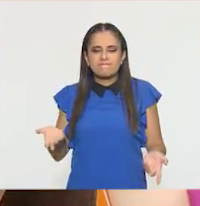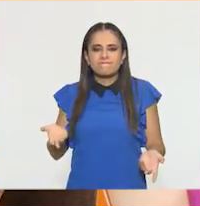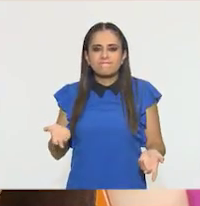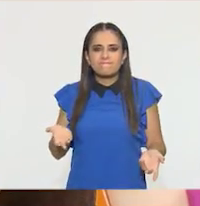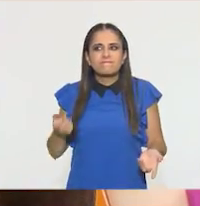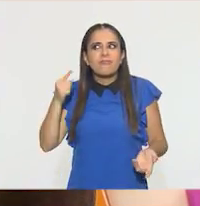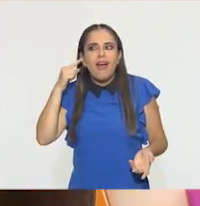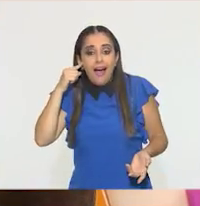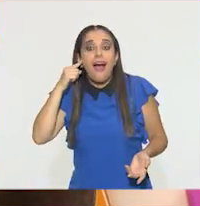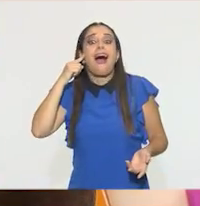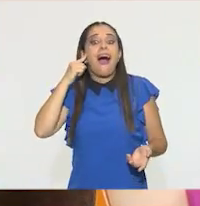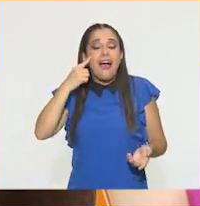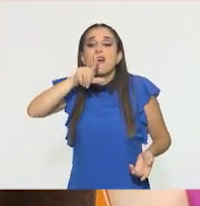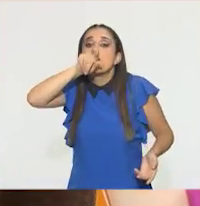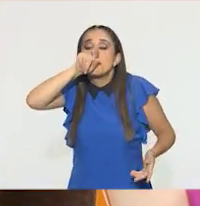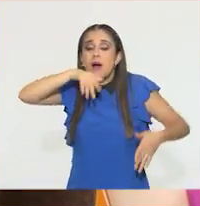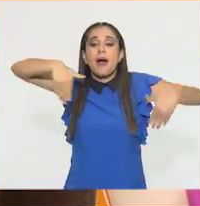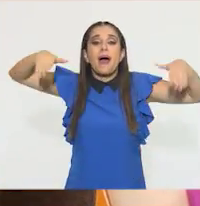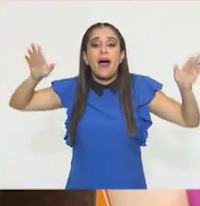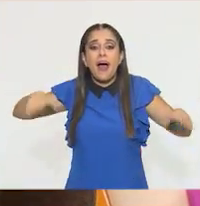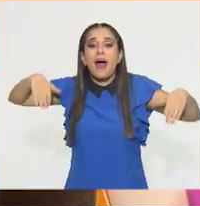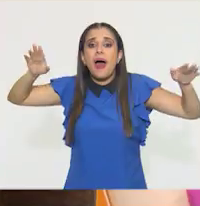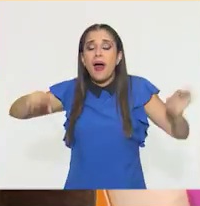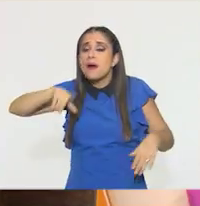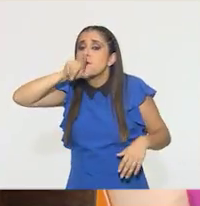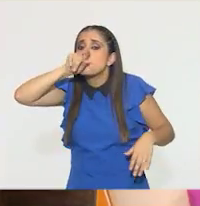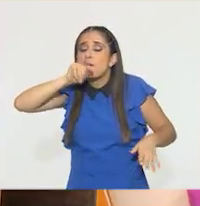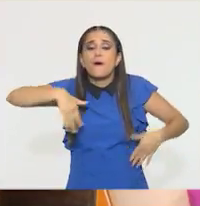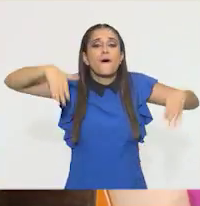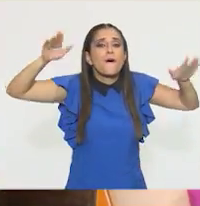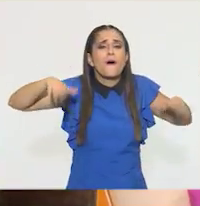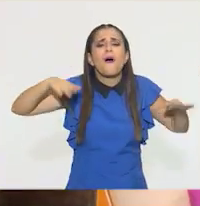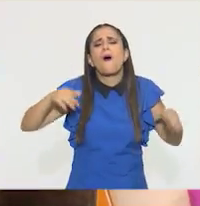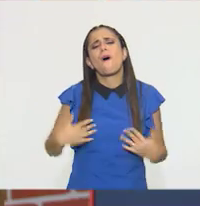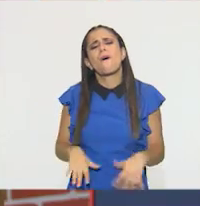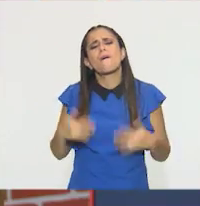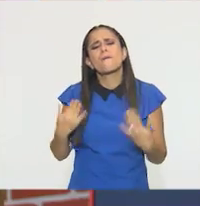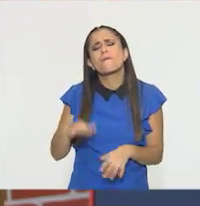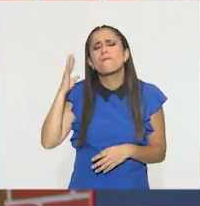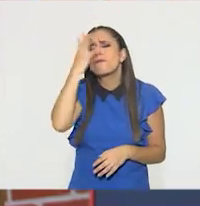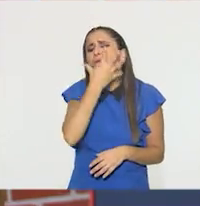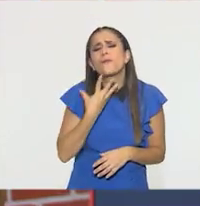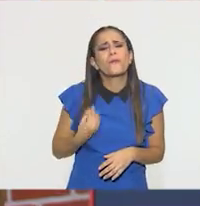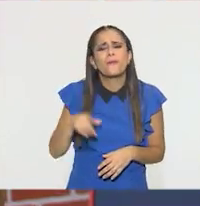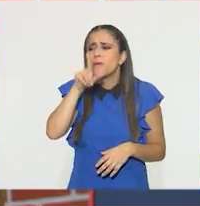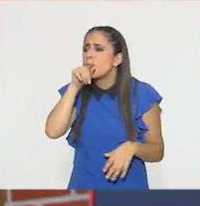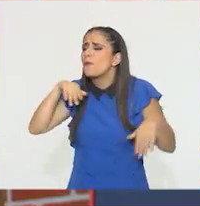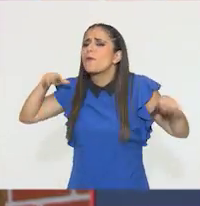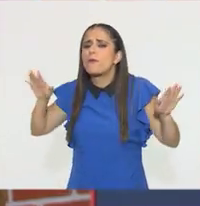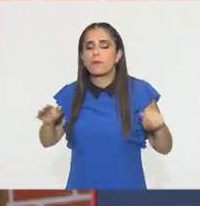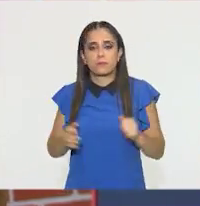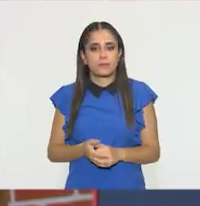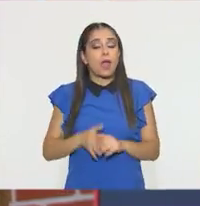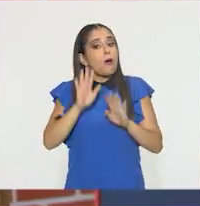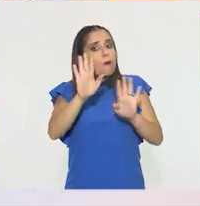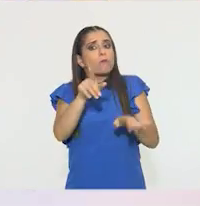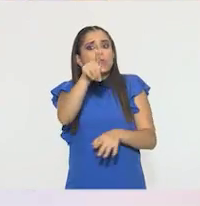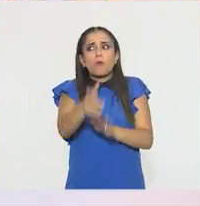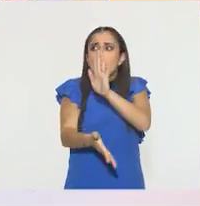Sí, son pajaritos. Qué bonitos. Qué bonitos como... Está muy bonito, ¿no? Los pajaritos. Cuando sales de viaje.